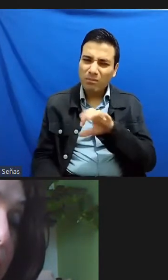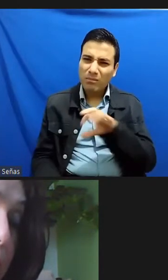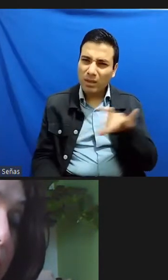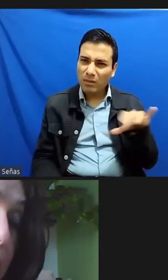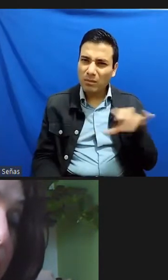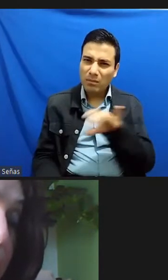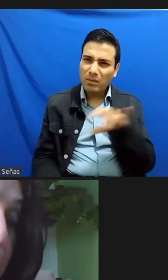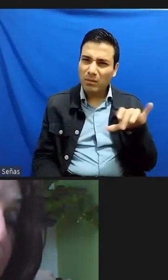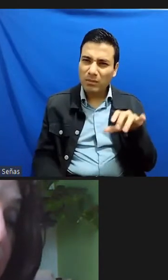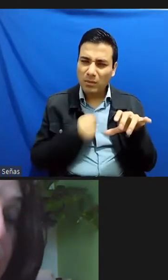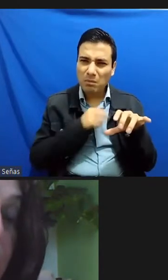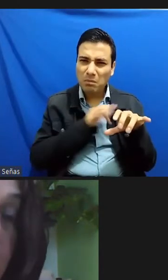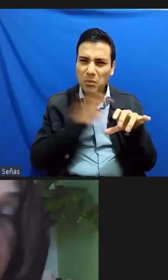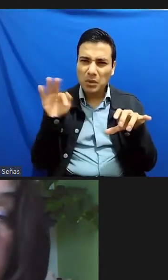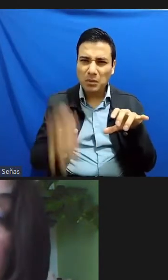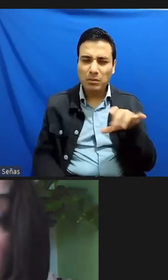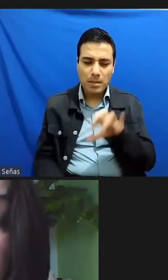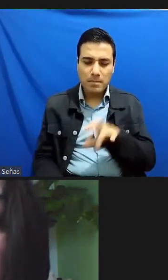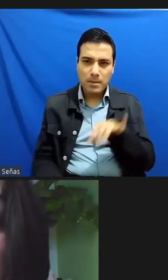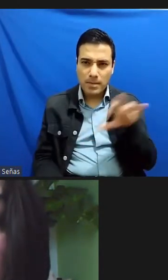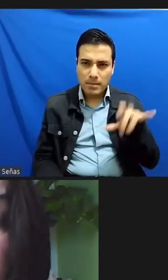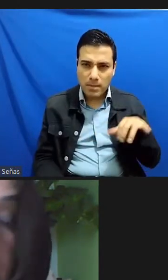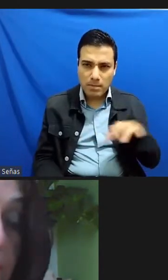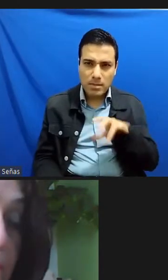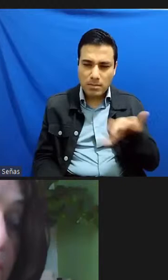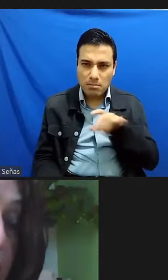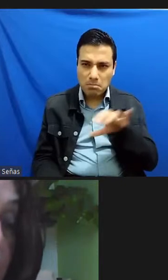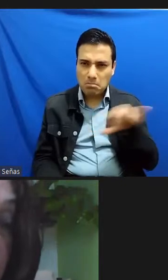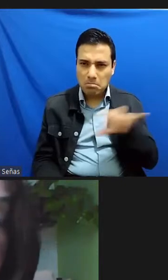pieza para la mano izquierda de Ravel y